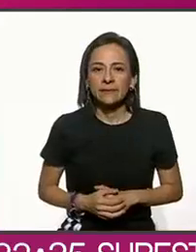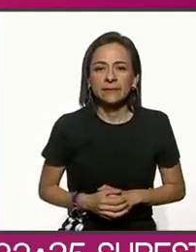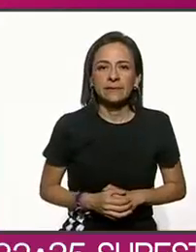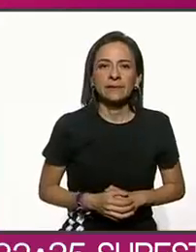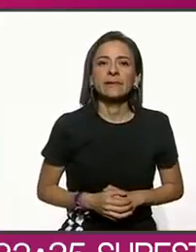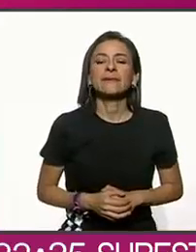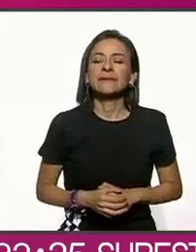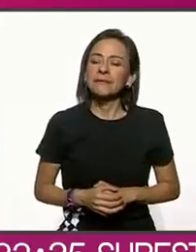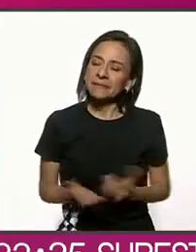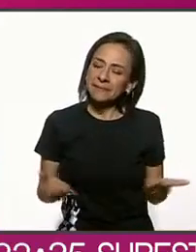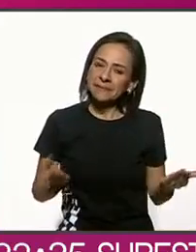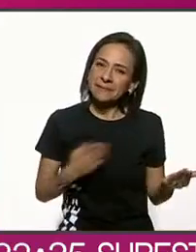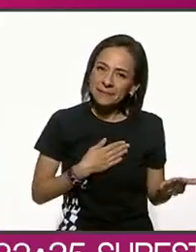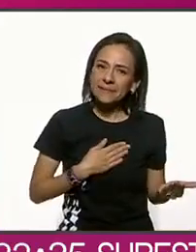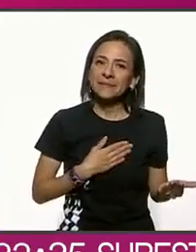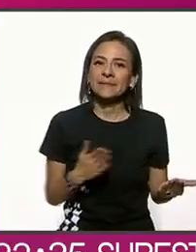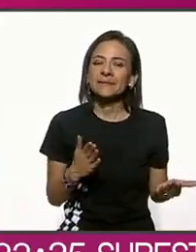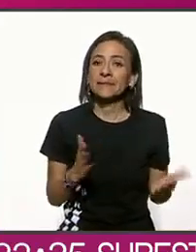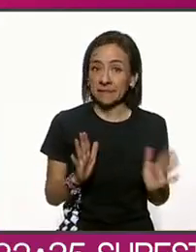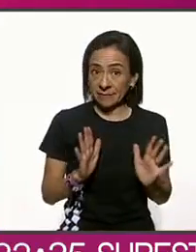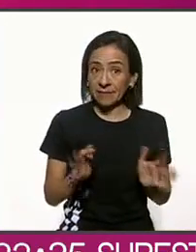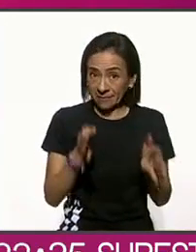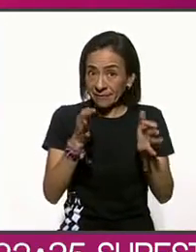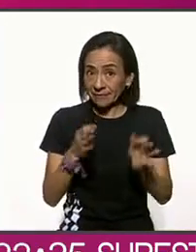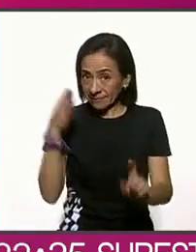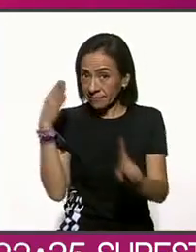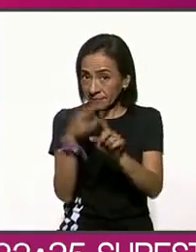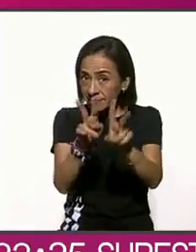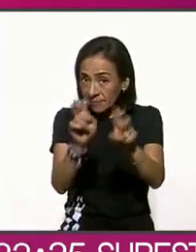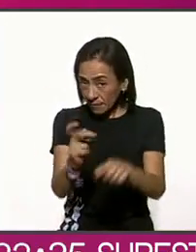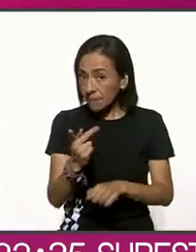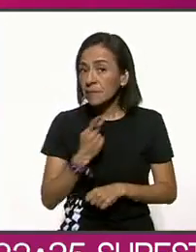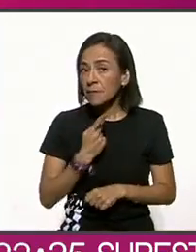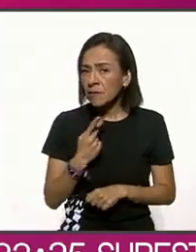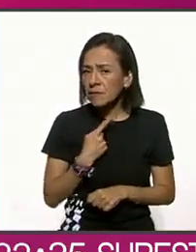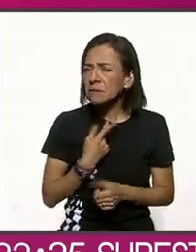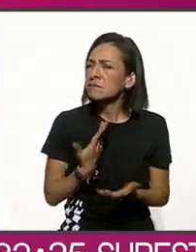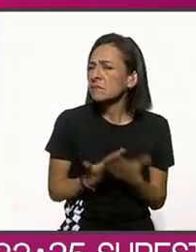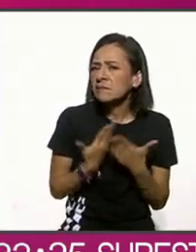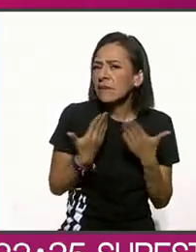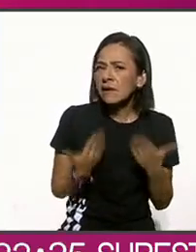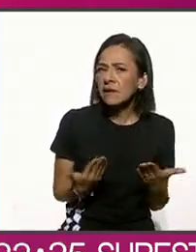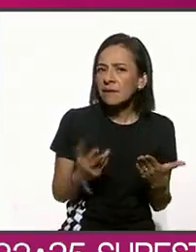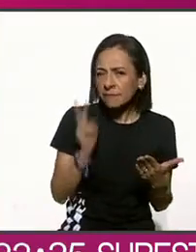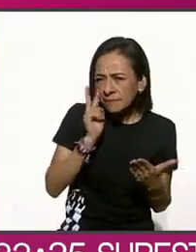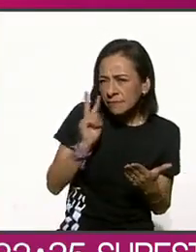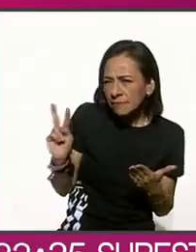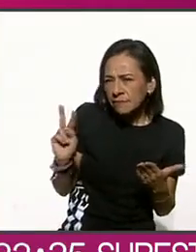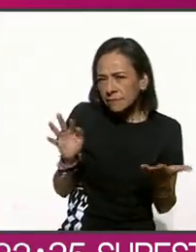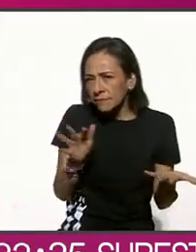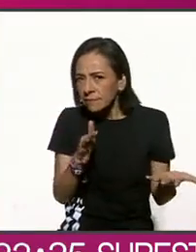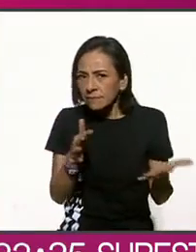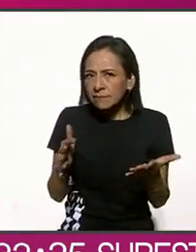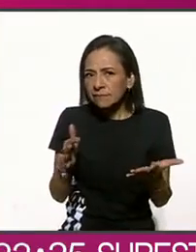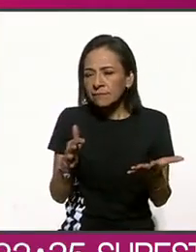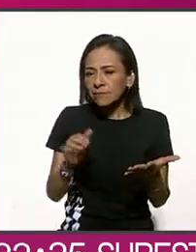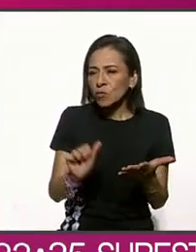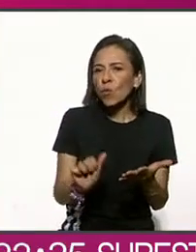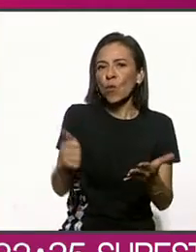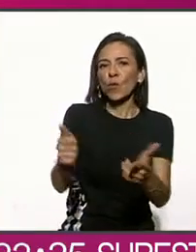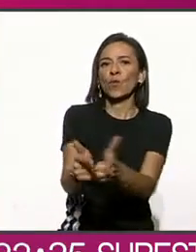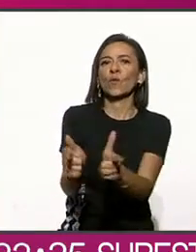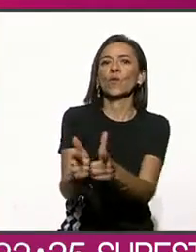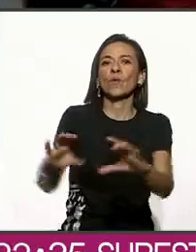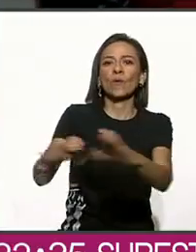Y bueno, ya entrados en materia política, veamos cómo se mueve el tablero del bloque opositor.